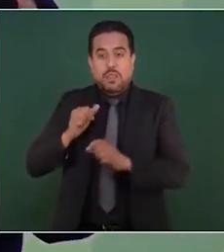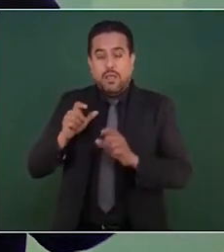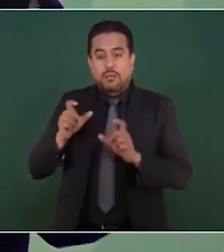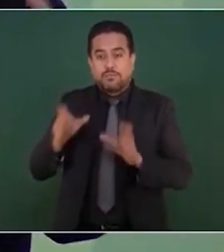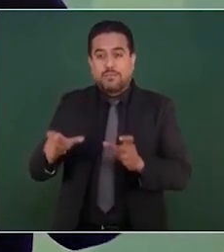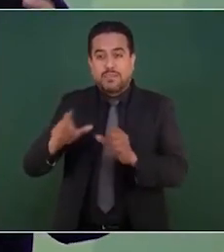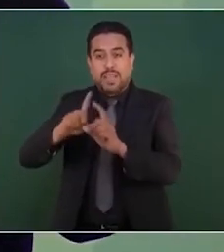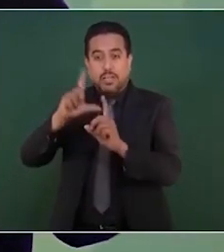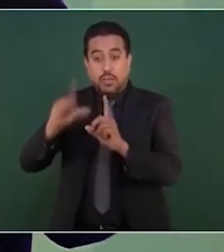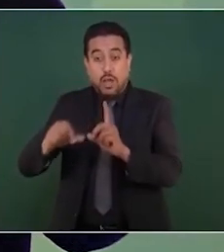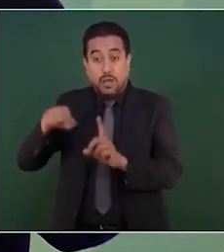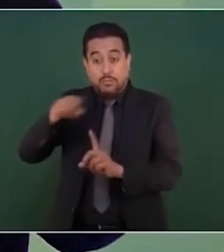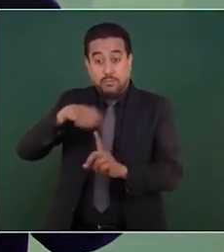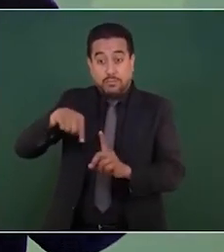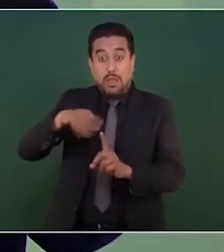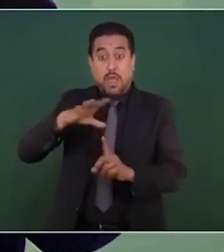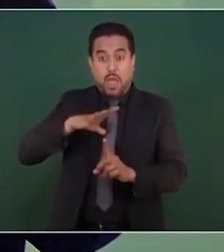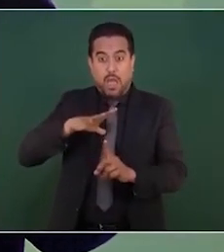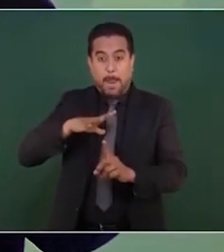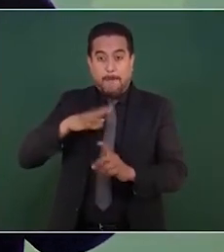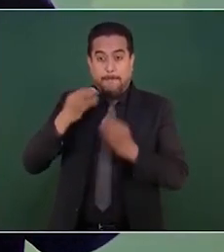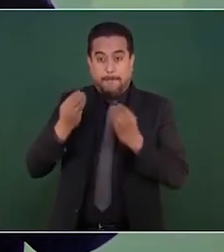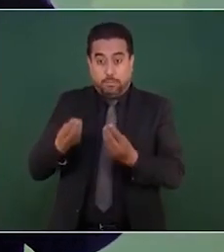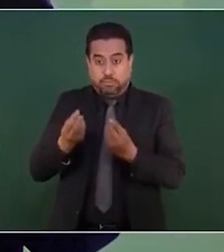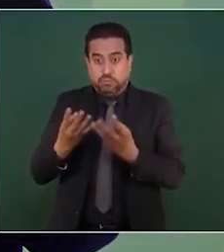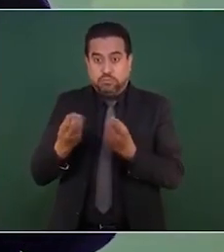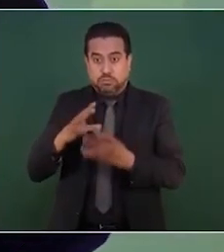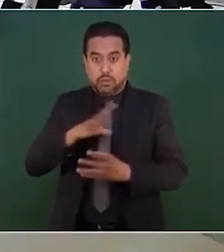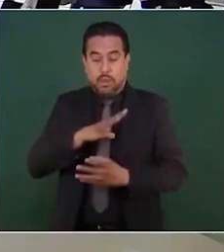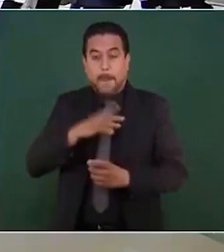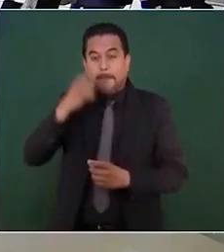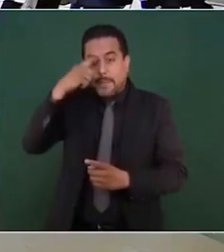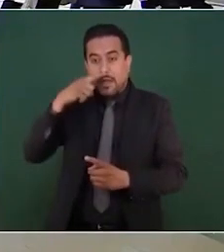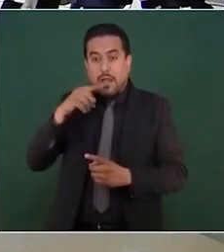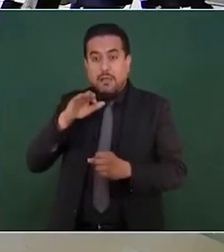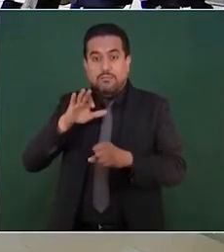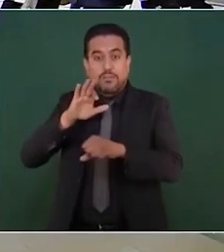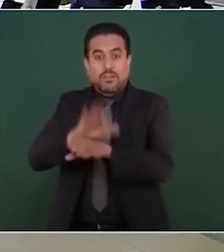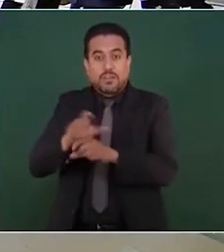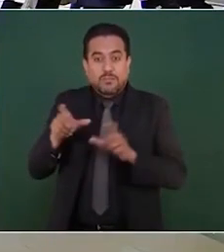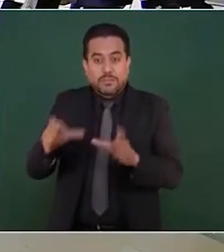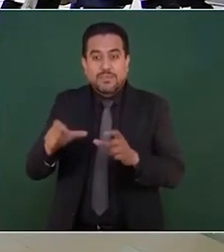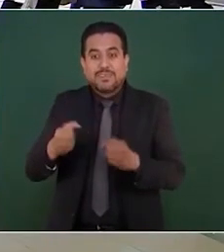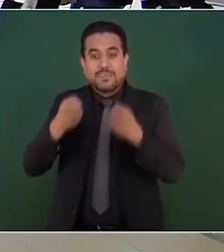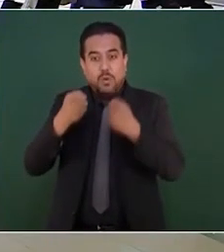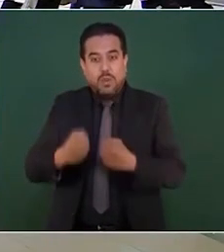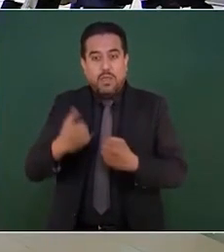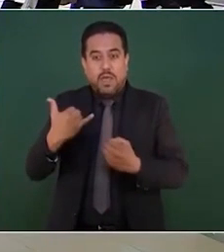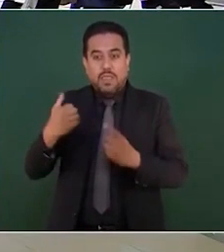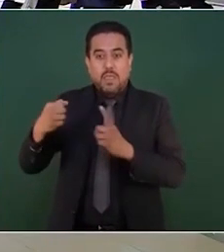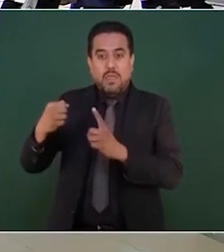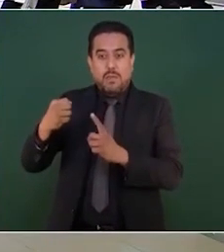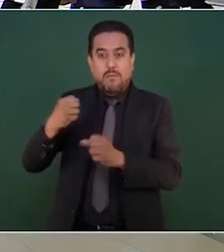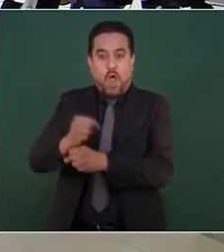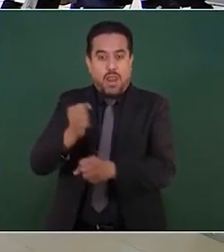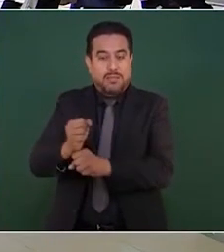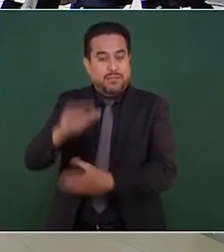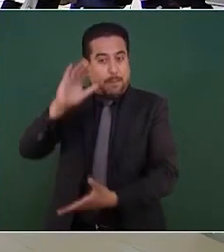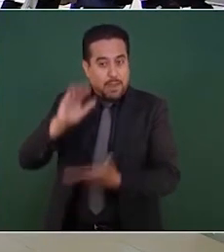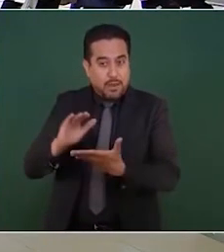atendiendo el grave problema de la inseguridad y de la violencia o sea no nos hemos quedado con los brazos cruzados